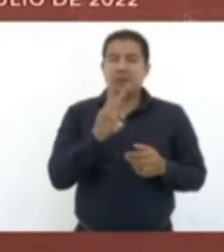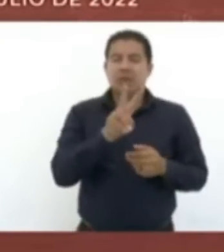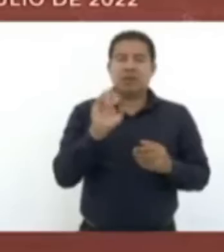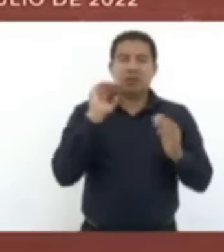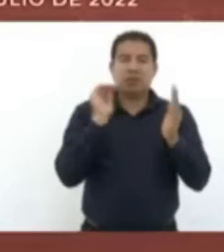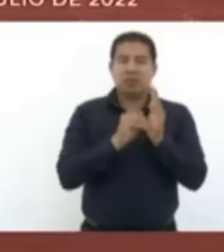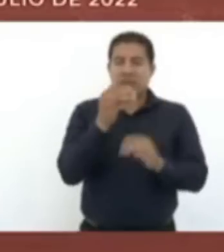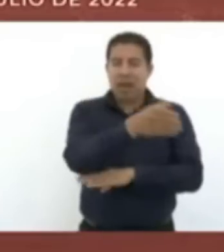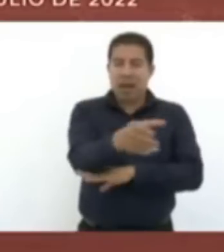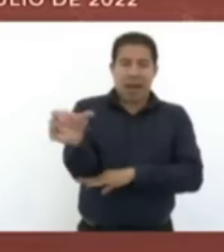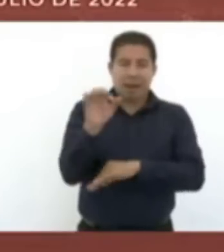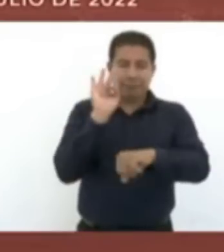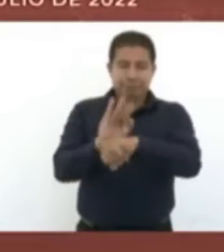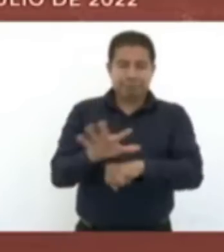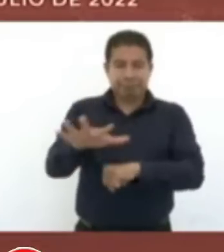productores.